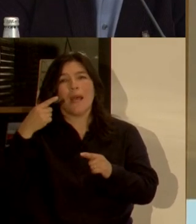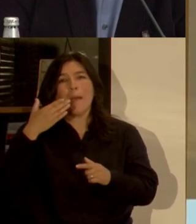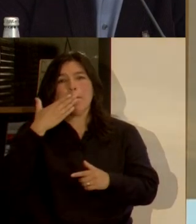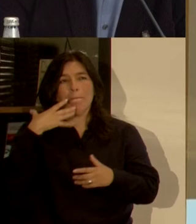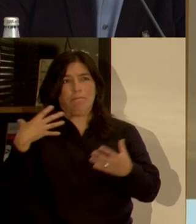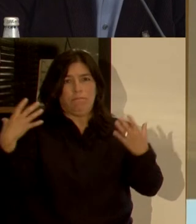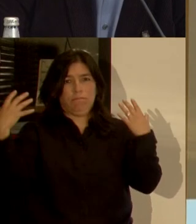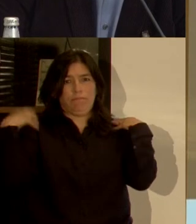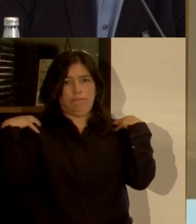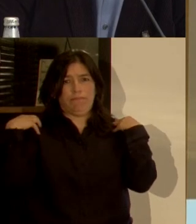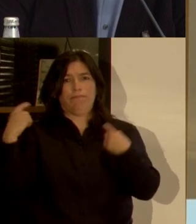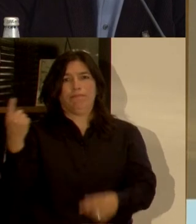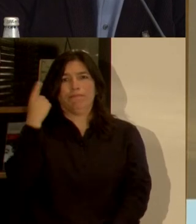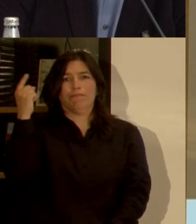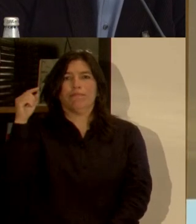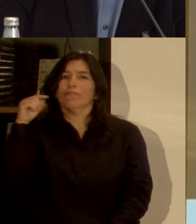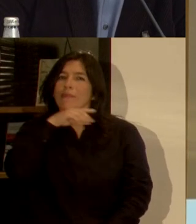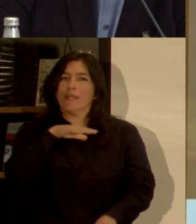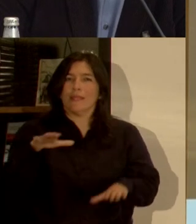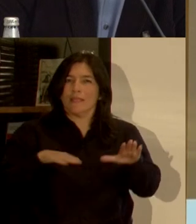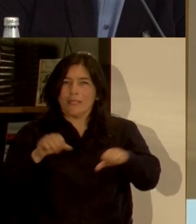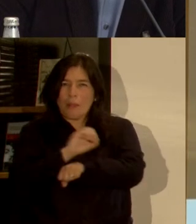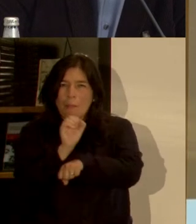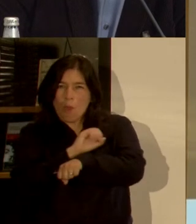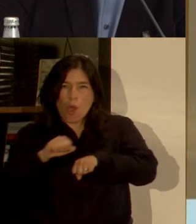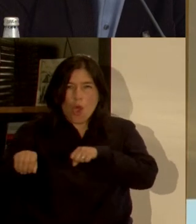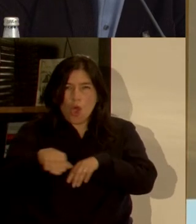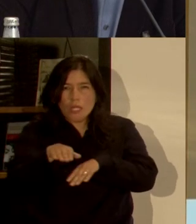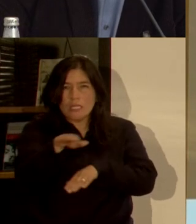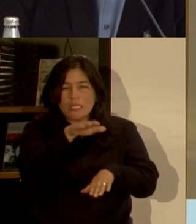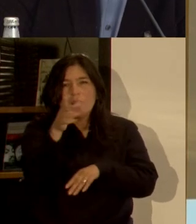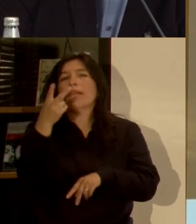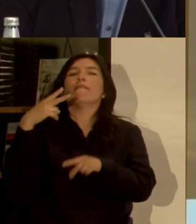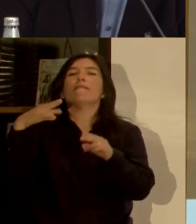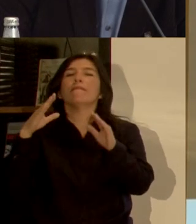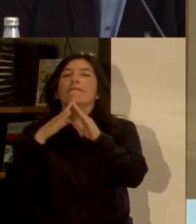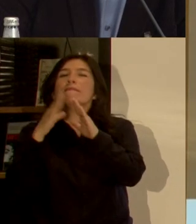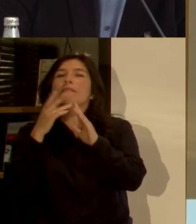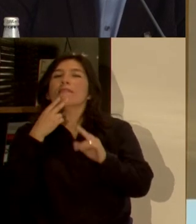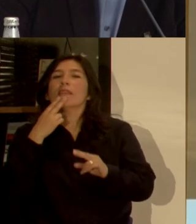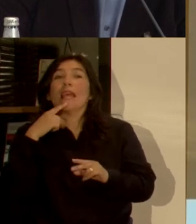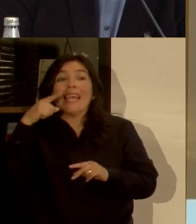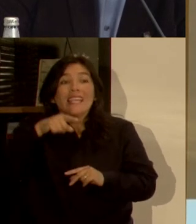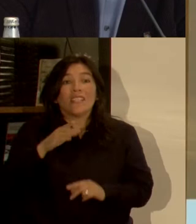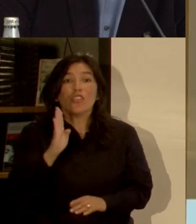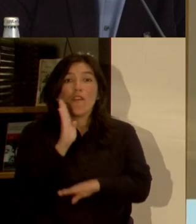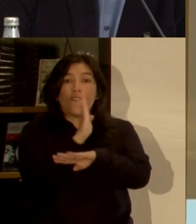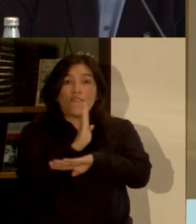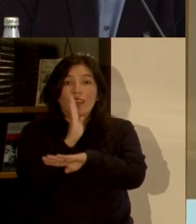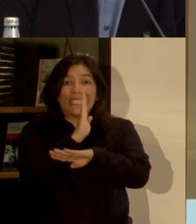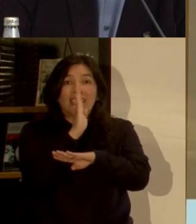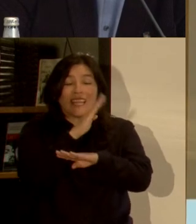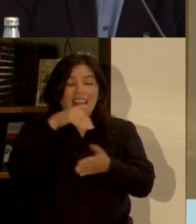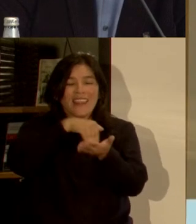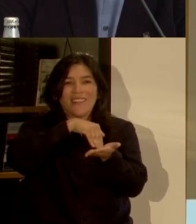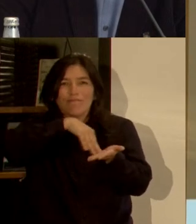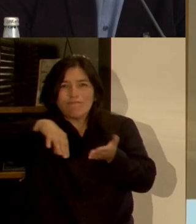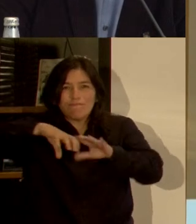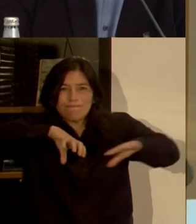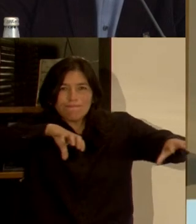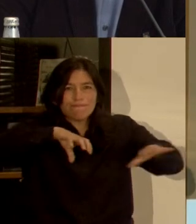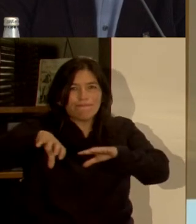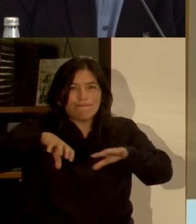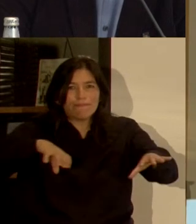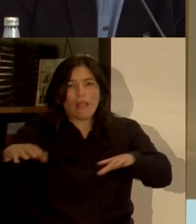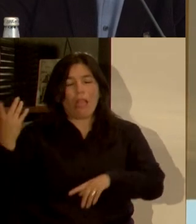las políticas públicas en el ámbito del transporte, residuos sólidos, uso de suelos, equipamiento y vivienda. Esas son las bases de la descentralización. Un poco, hoy día se está